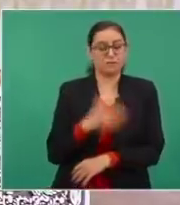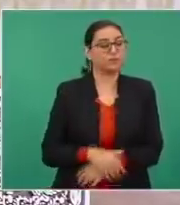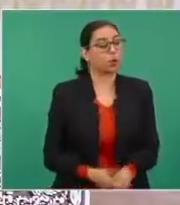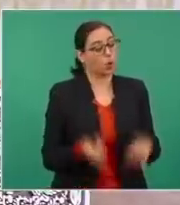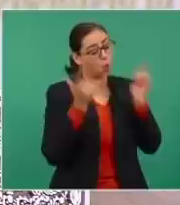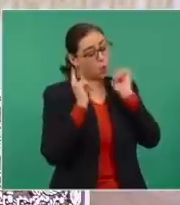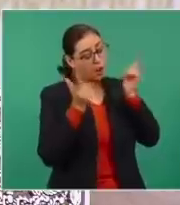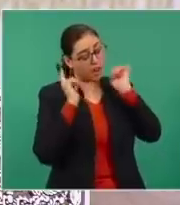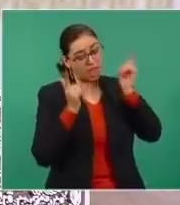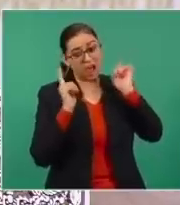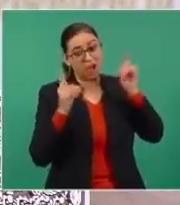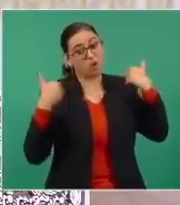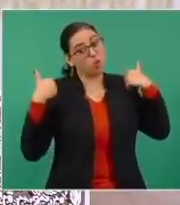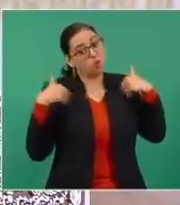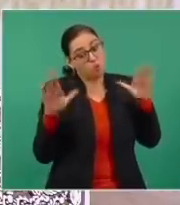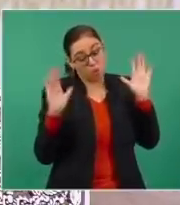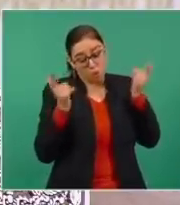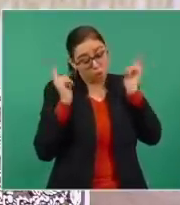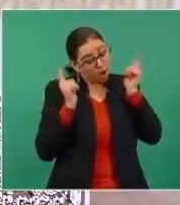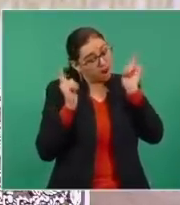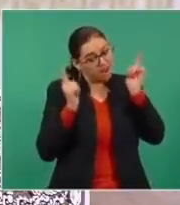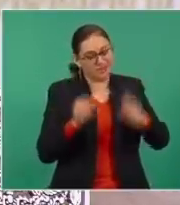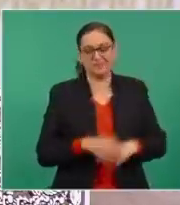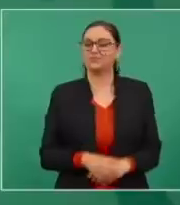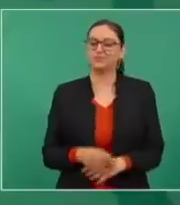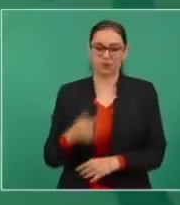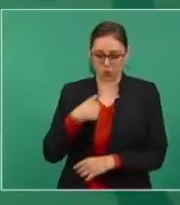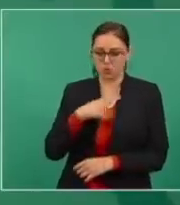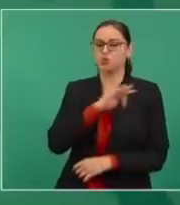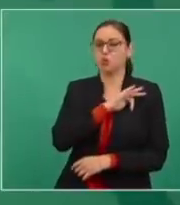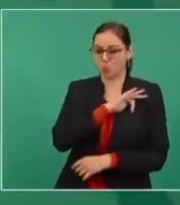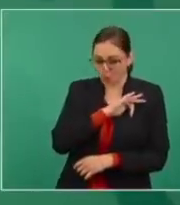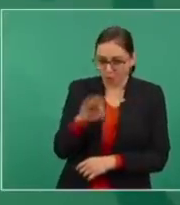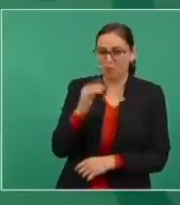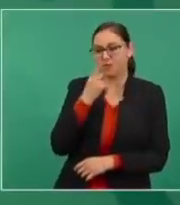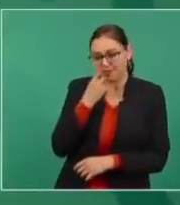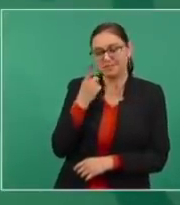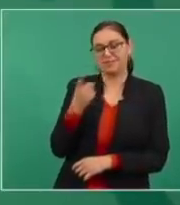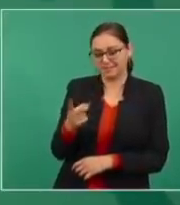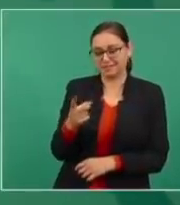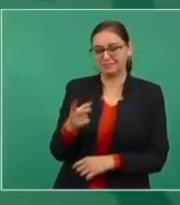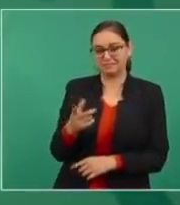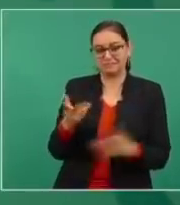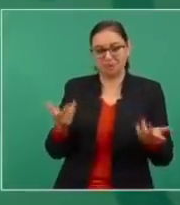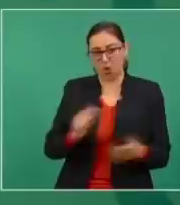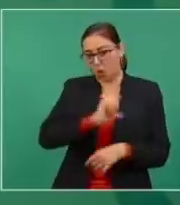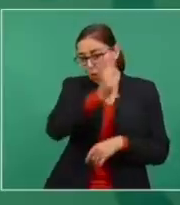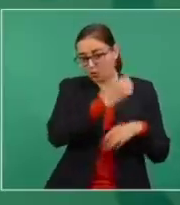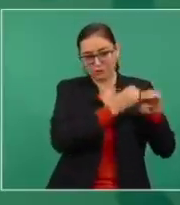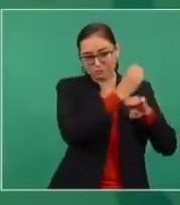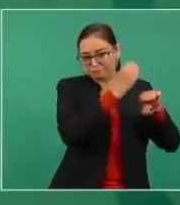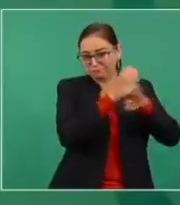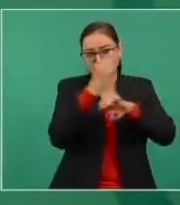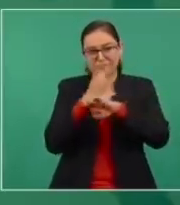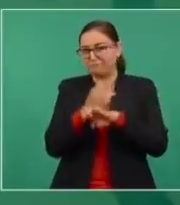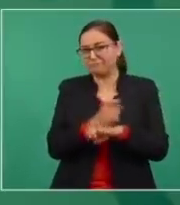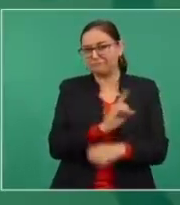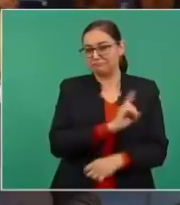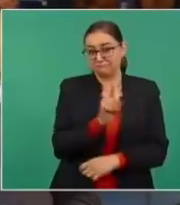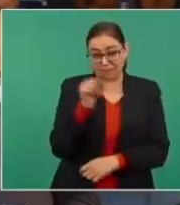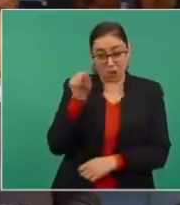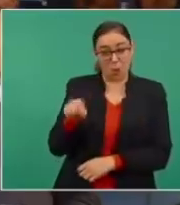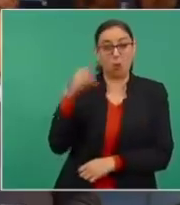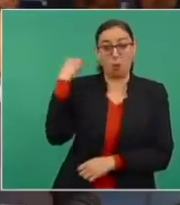así en todos. Yo te lo puedo garantizar, no he visto más autoridades legítimas que esas,